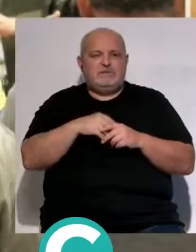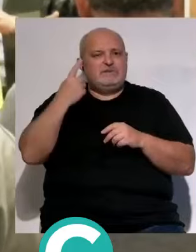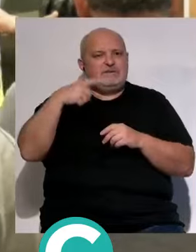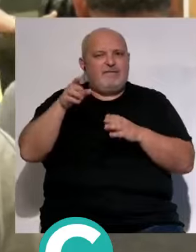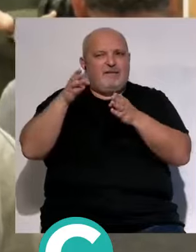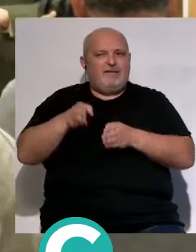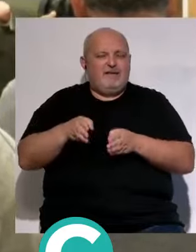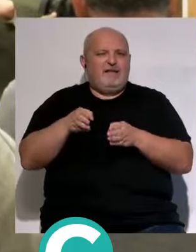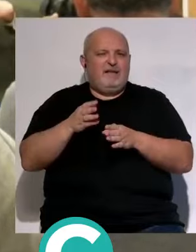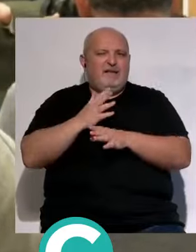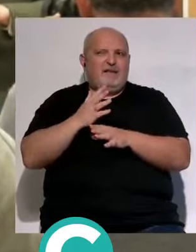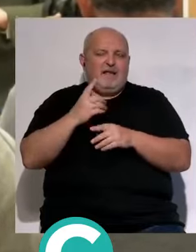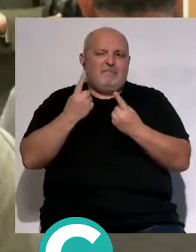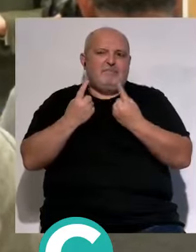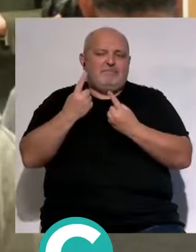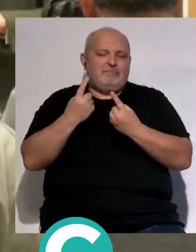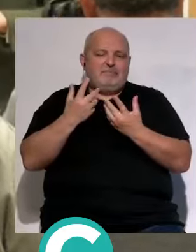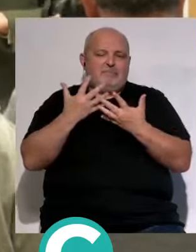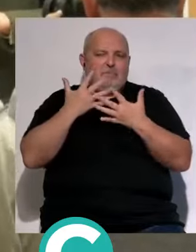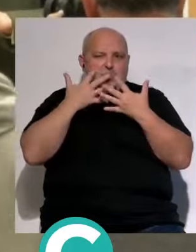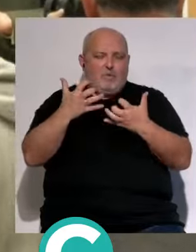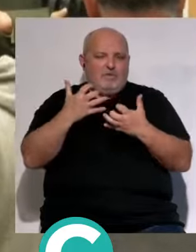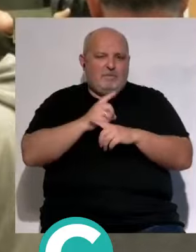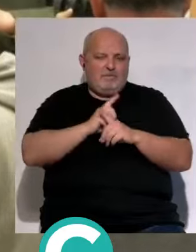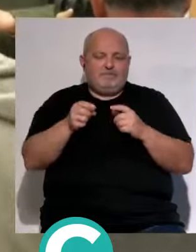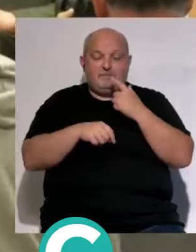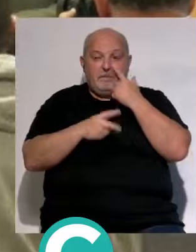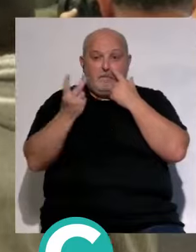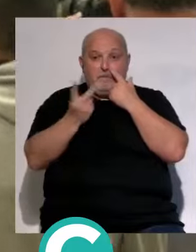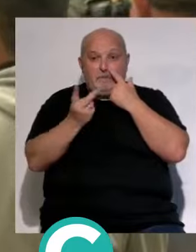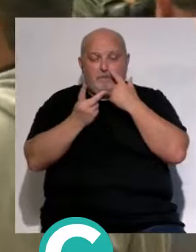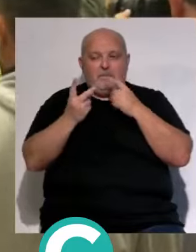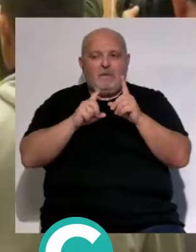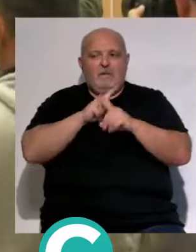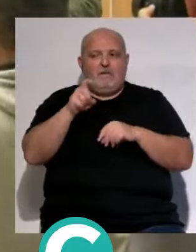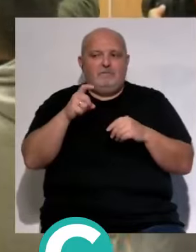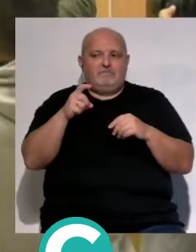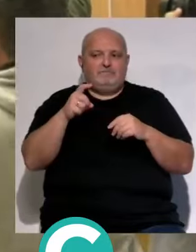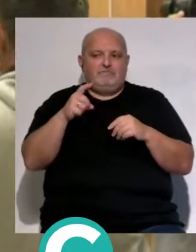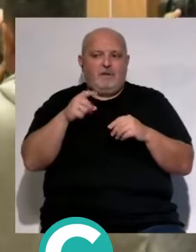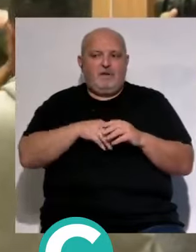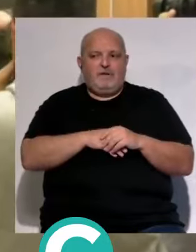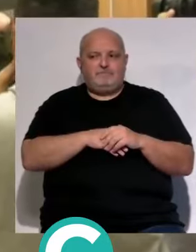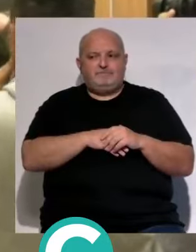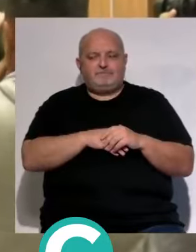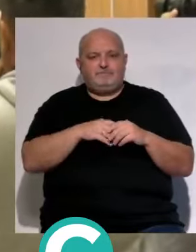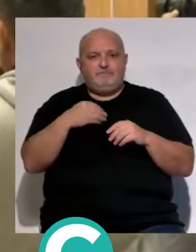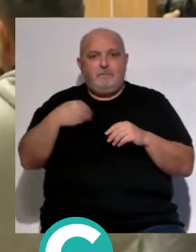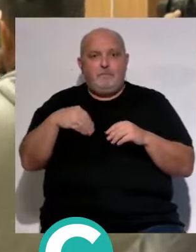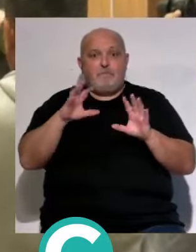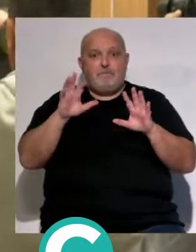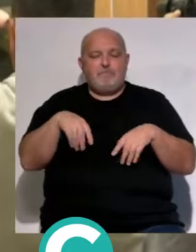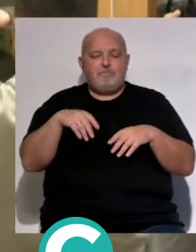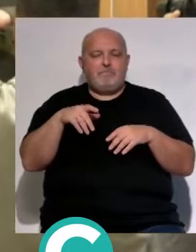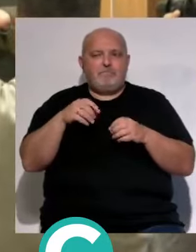sabía de que el rendimiento salvo sorpresa no iba a ser el adecuado estos dos futbolistas que le preguntamos al presidente también